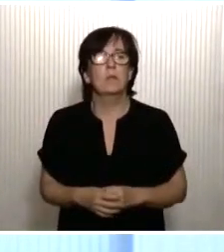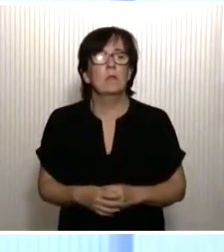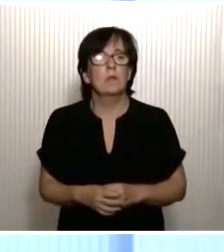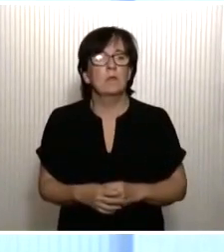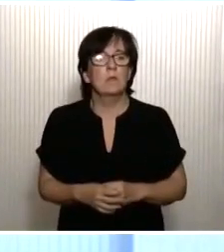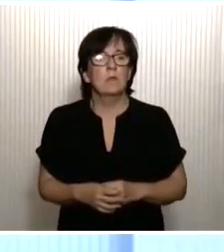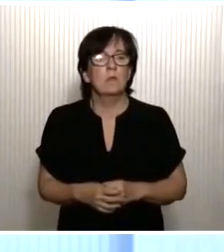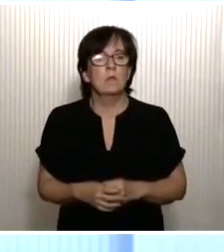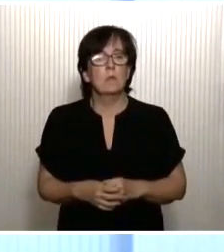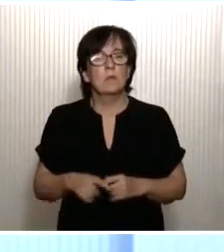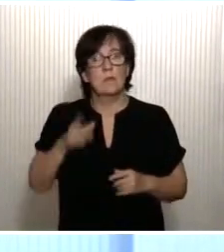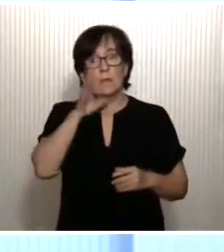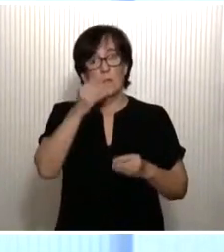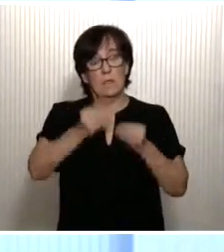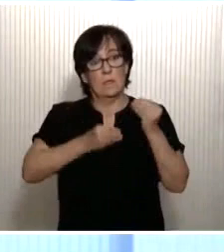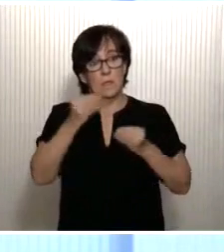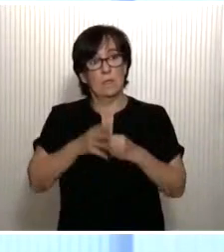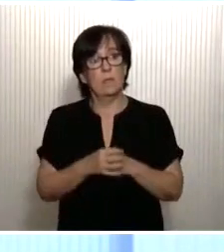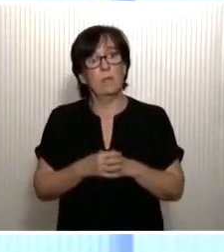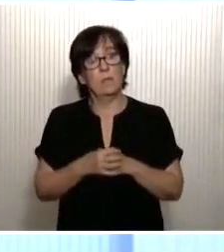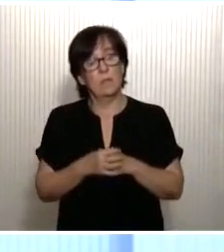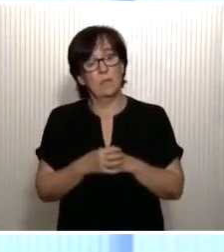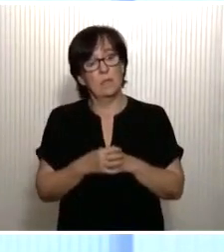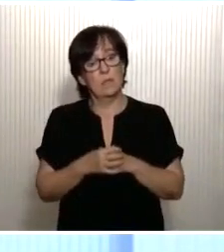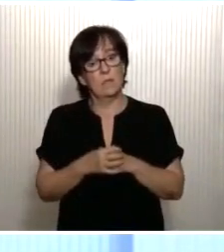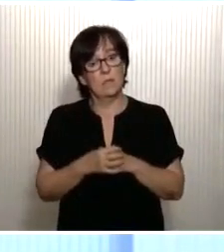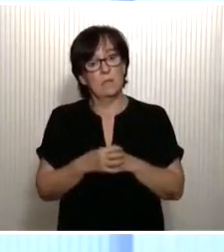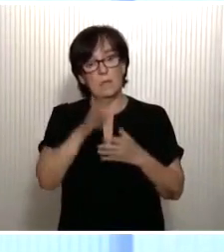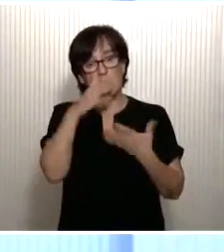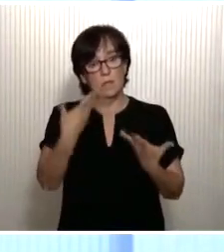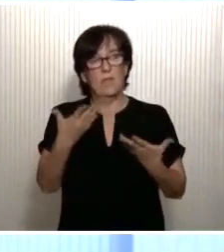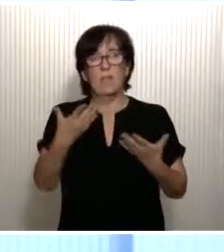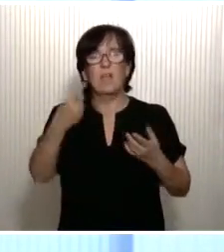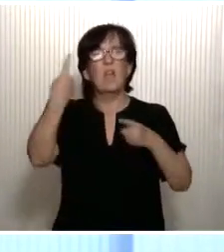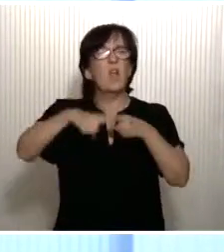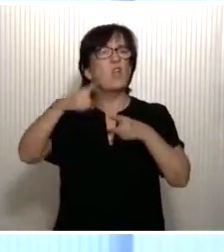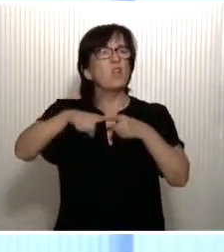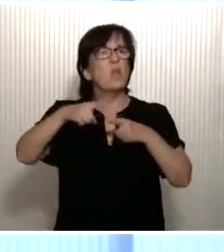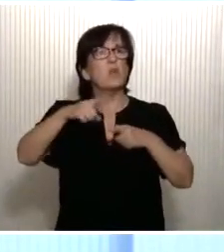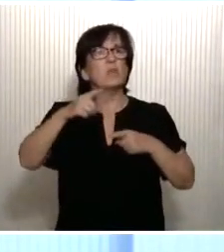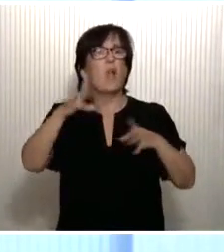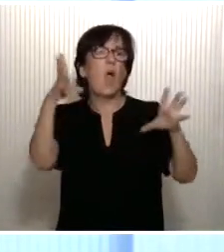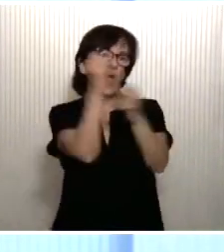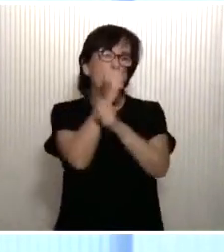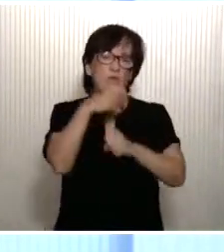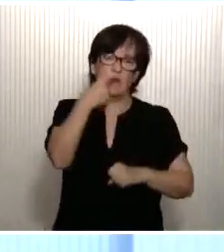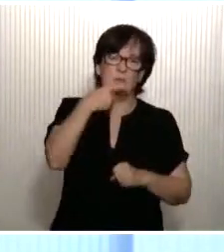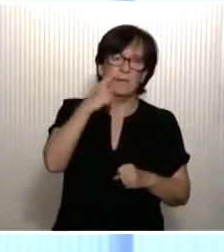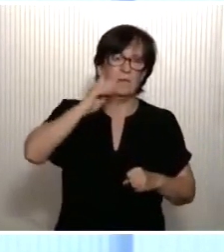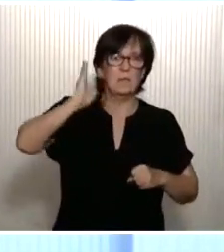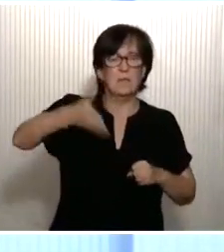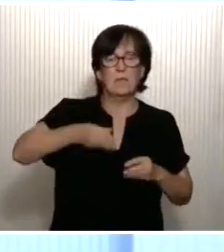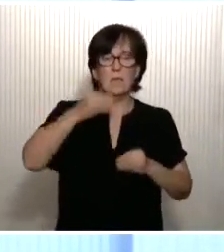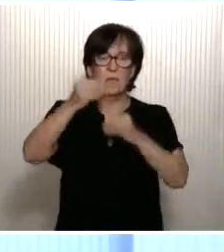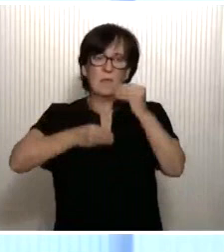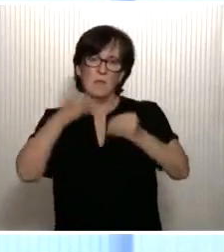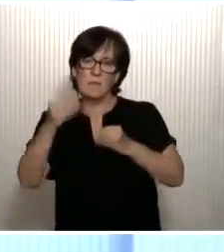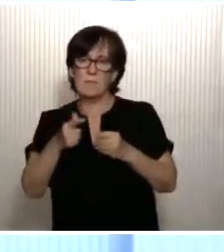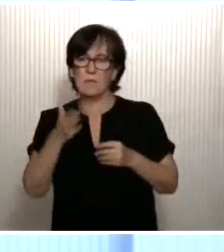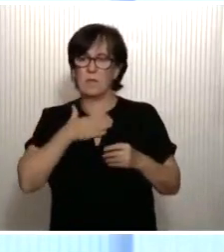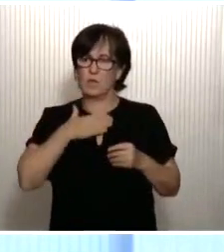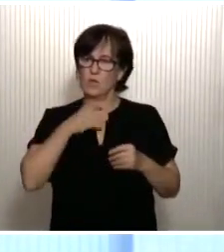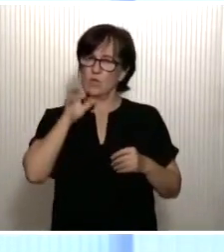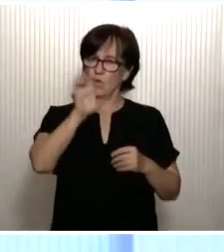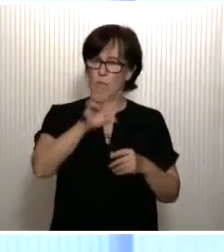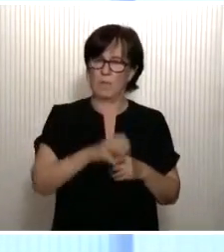¿A dónde quiero ya llegar? Pues que la leyenda negra que puede resultar más dañina es la que nace dentro de nuestro